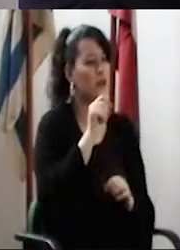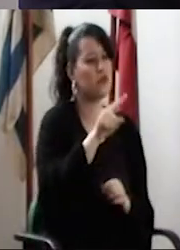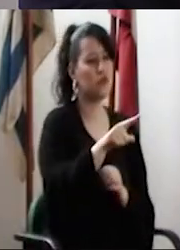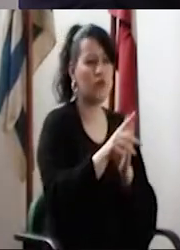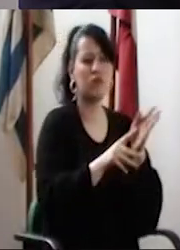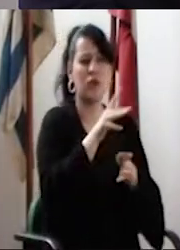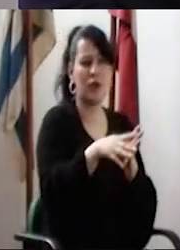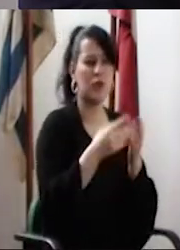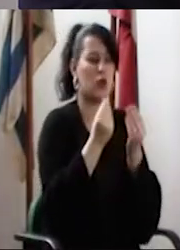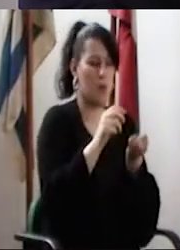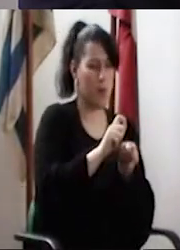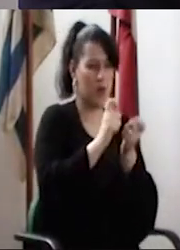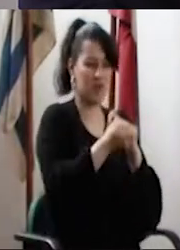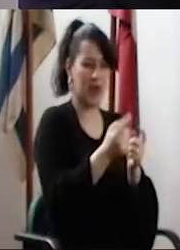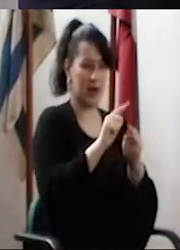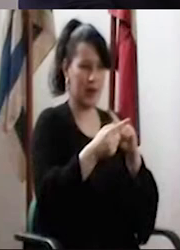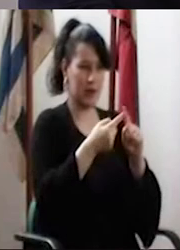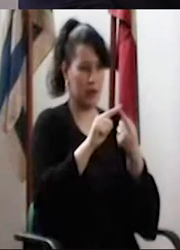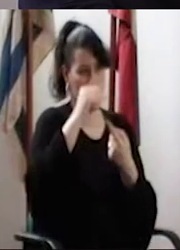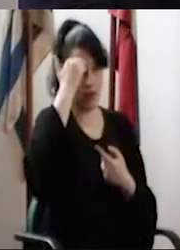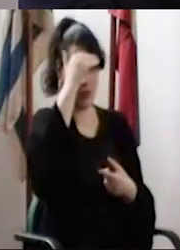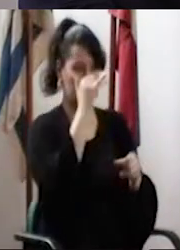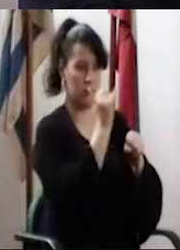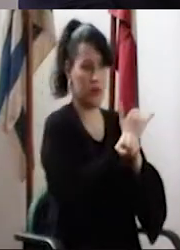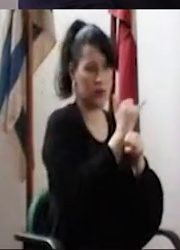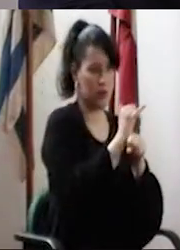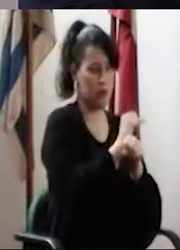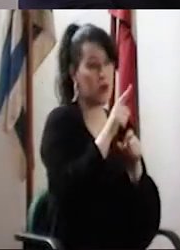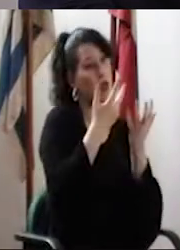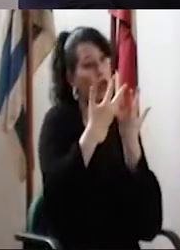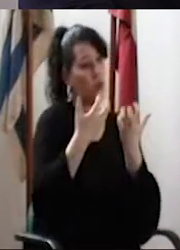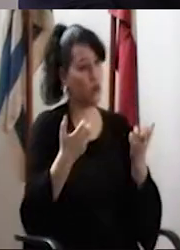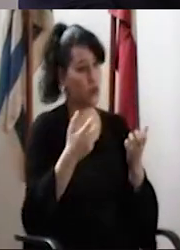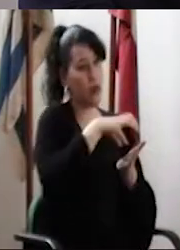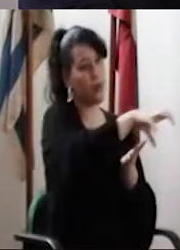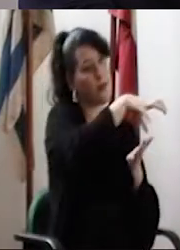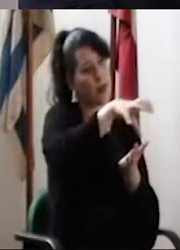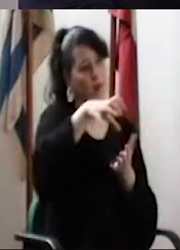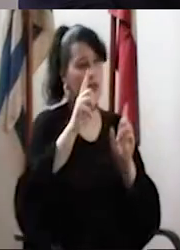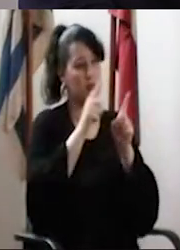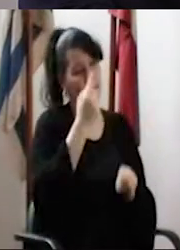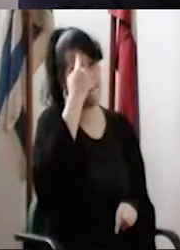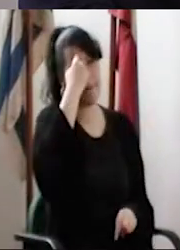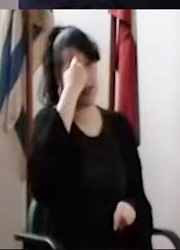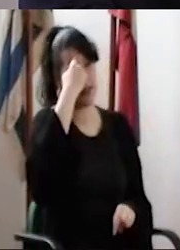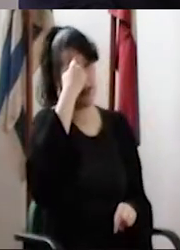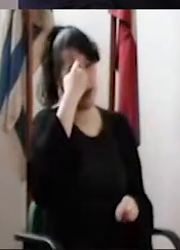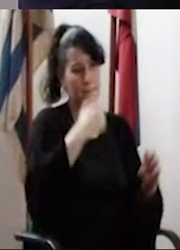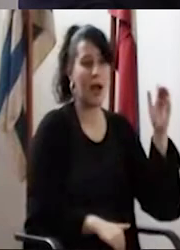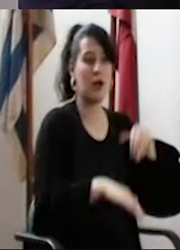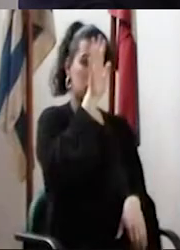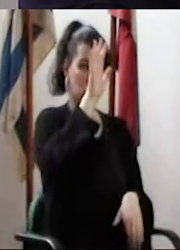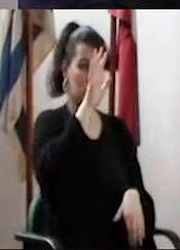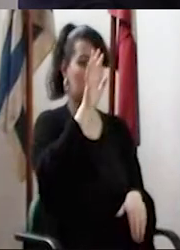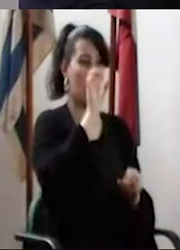tal. La clave del funcionamiento está en modificar la relación del docente con la institución, donde la estructura por departamentos debe pensarse de